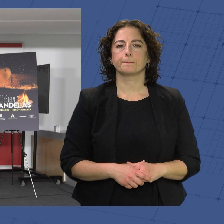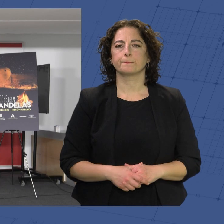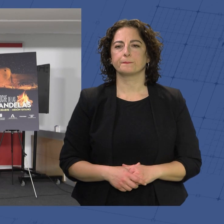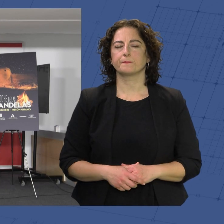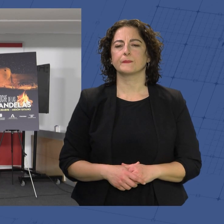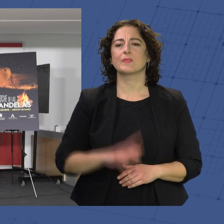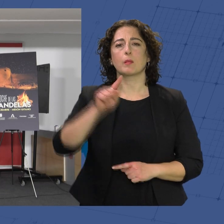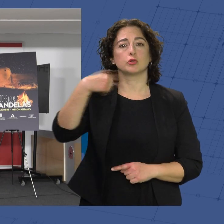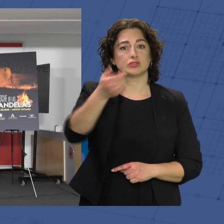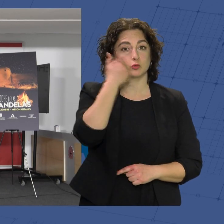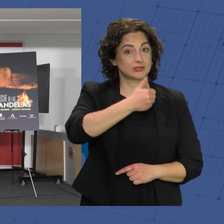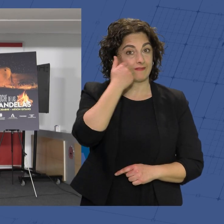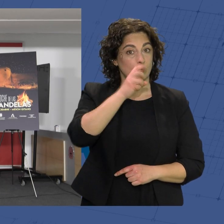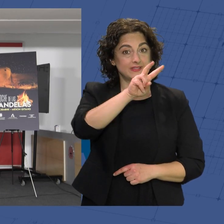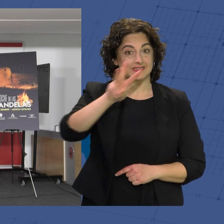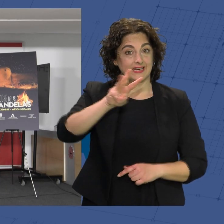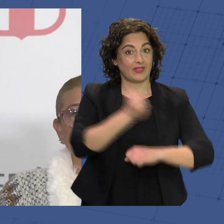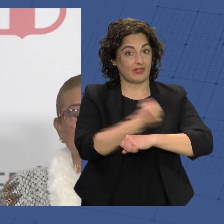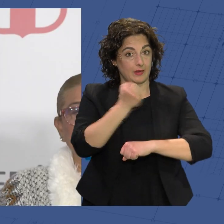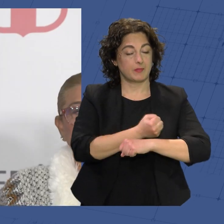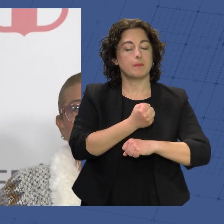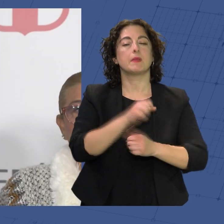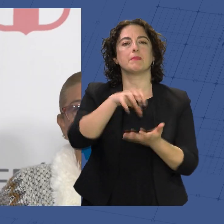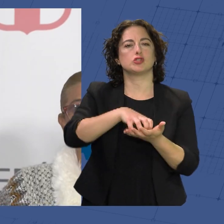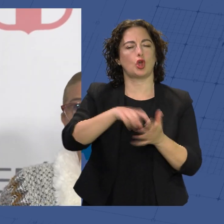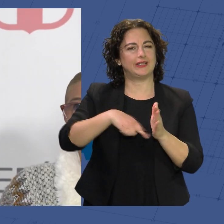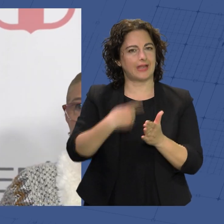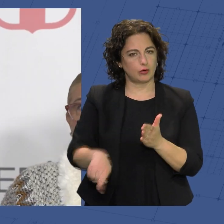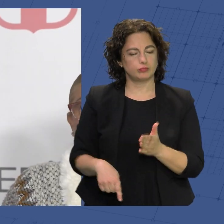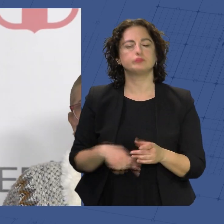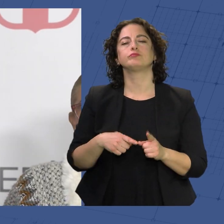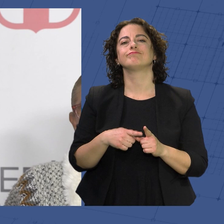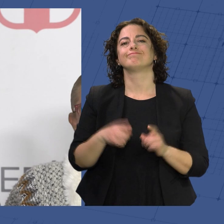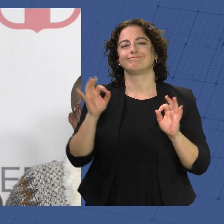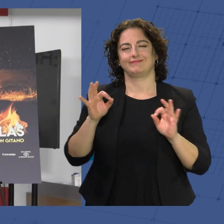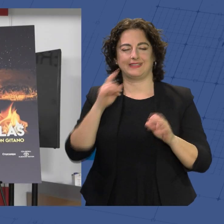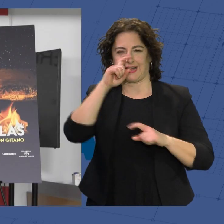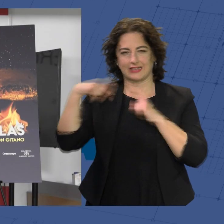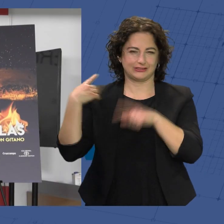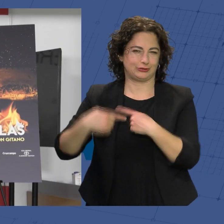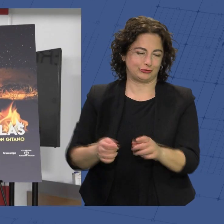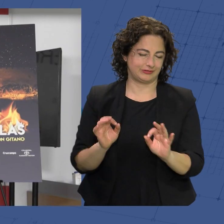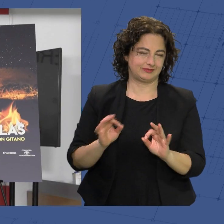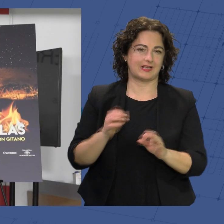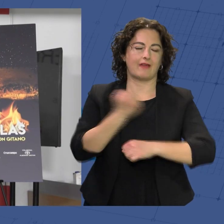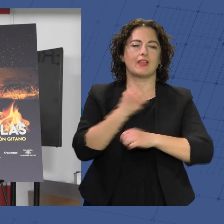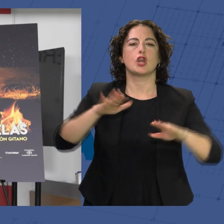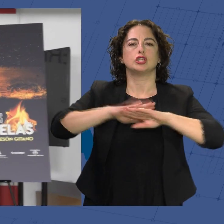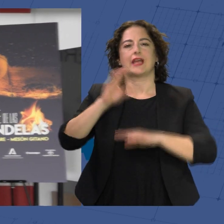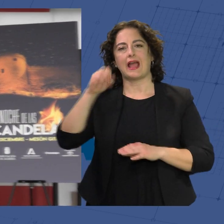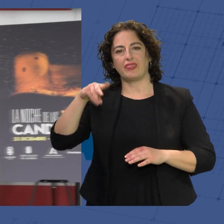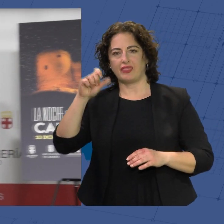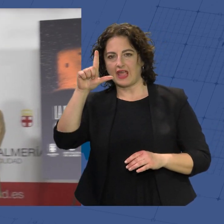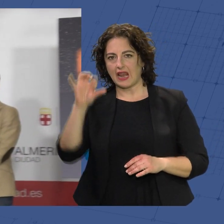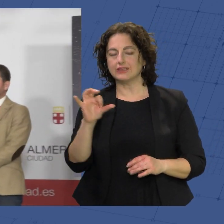El próximo sábado 23 de diciembre el Mesón Gitano acoge un clásico navideño, la Noche de las Candelas. El